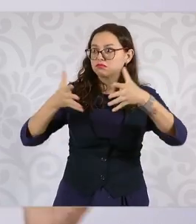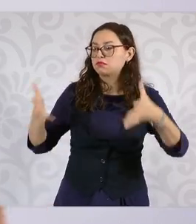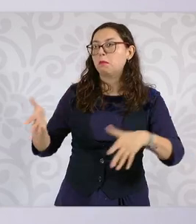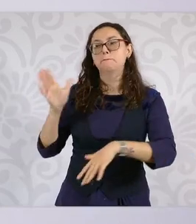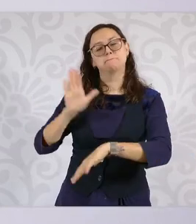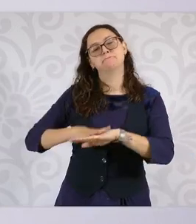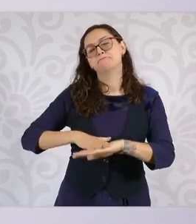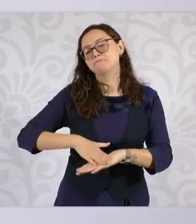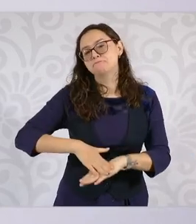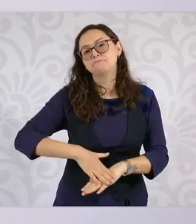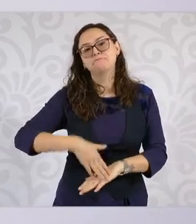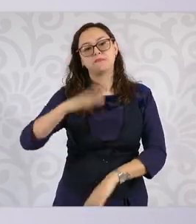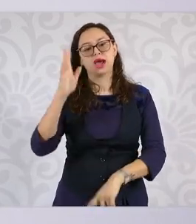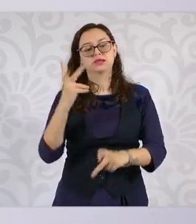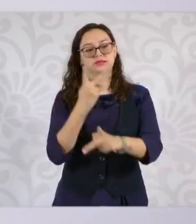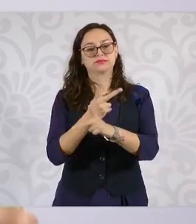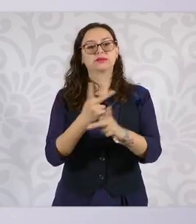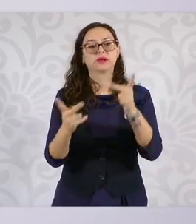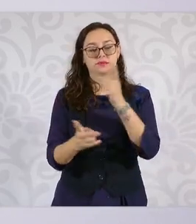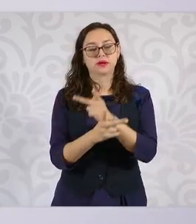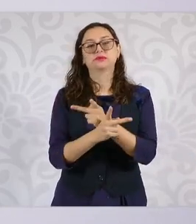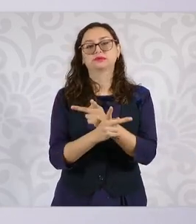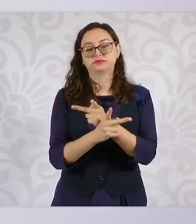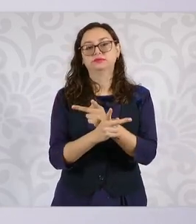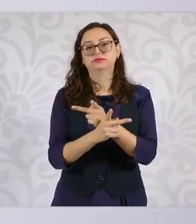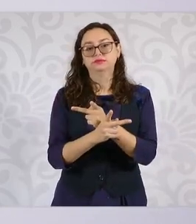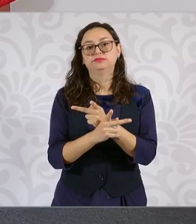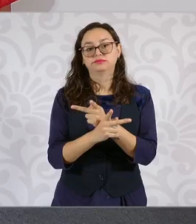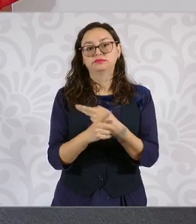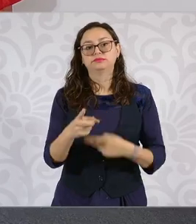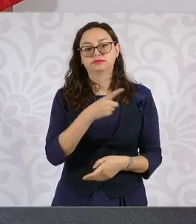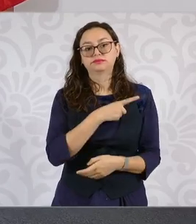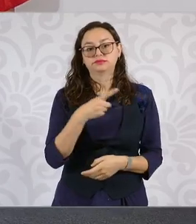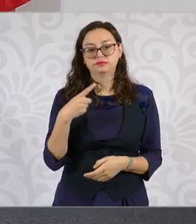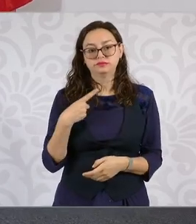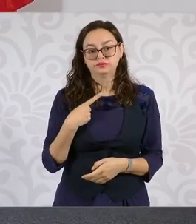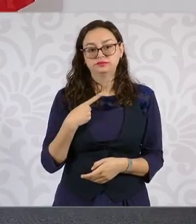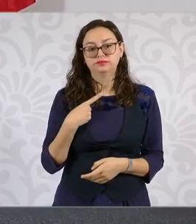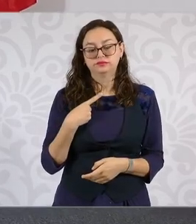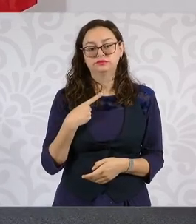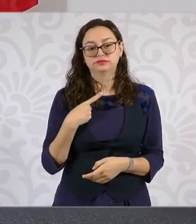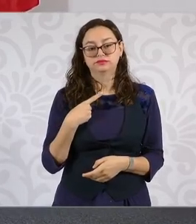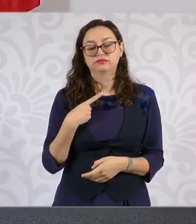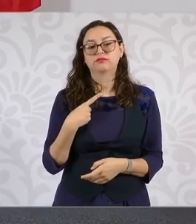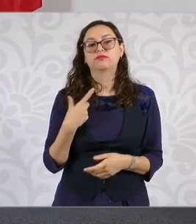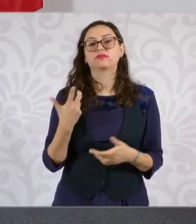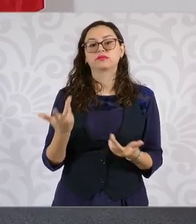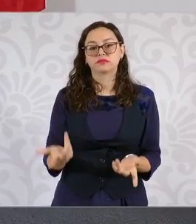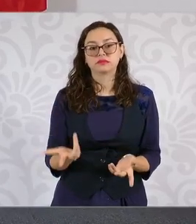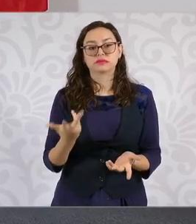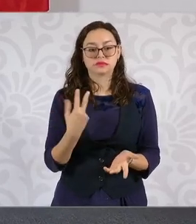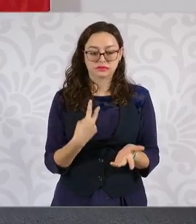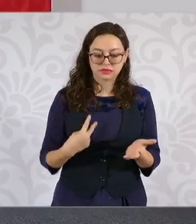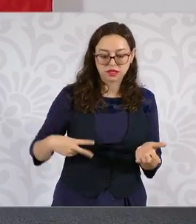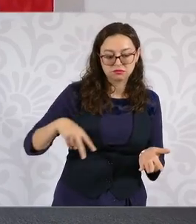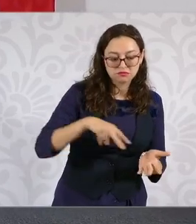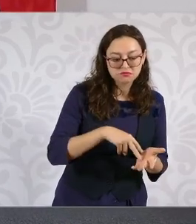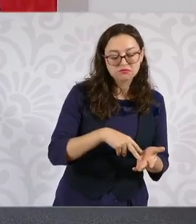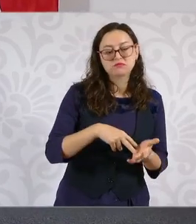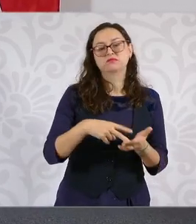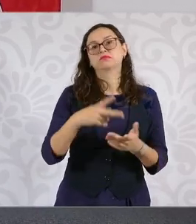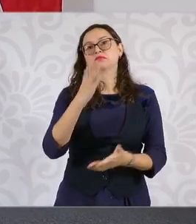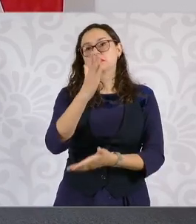formatos, presencial, semipresencial, a